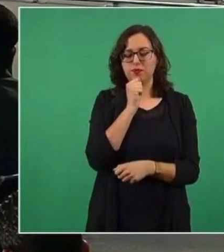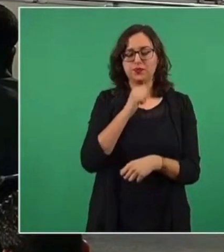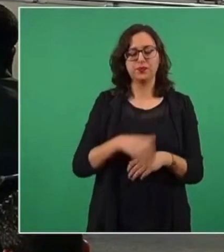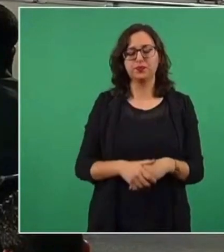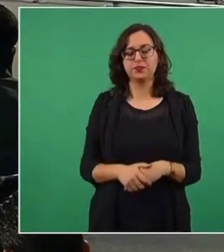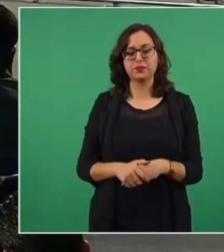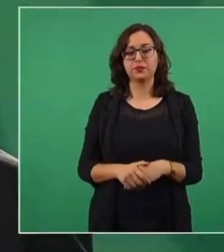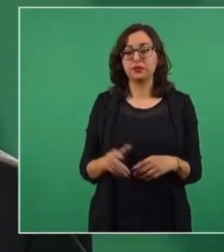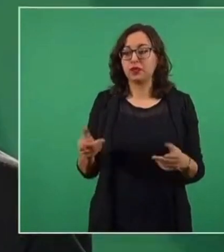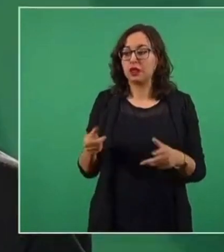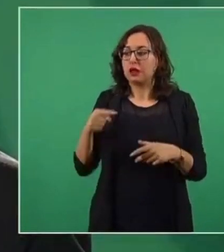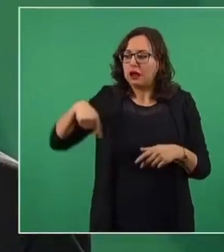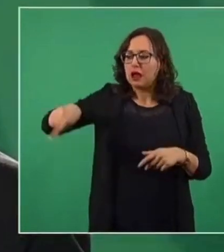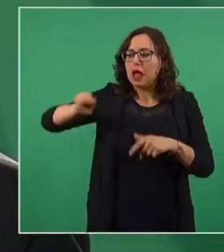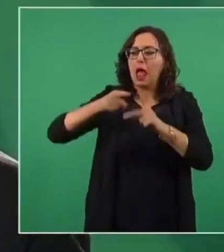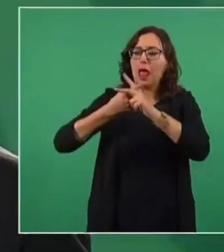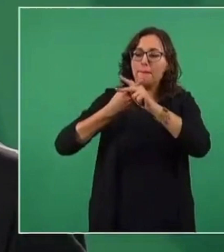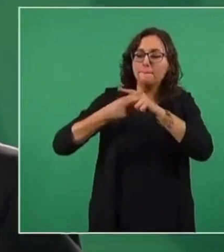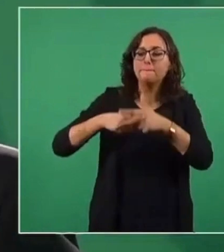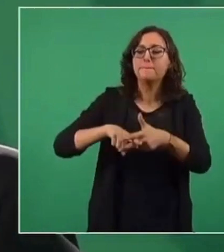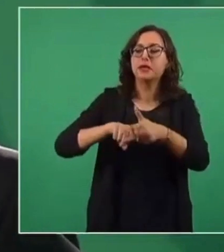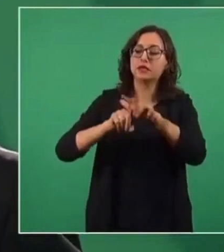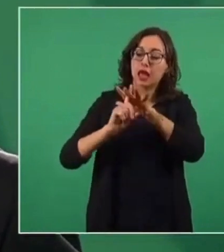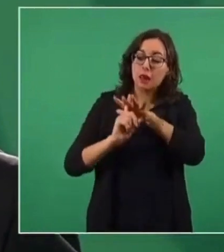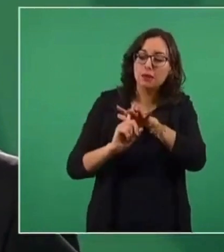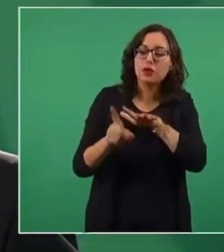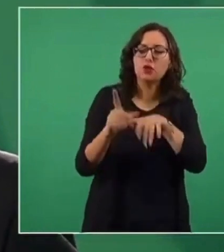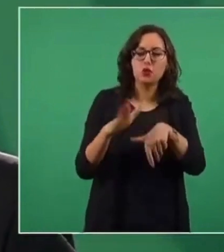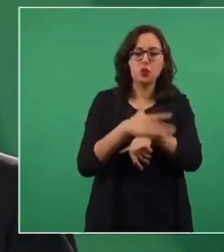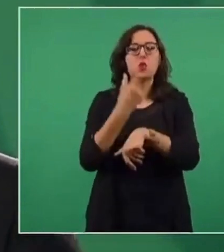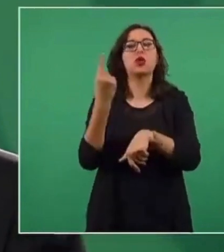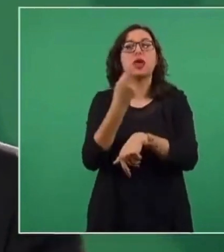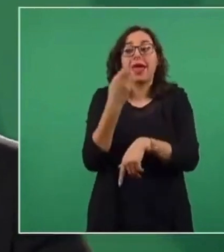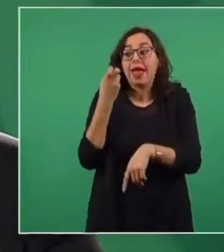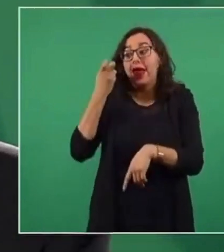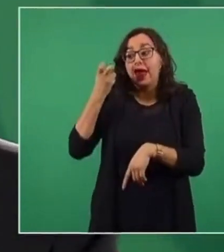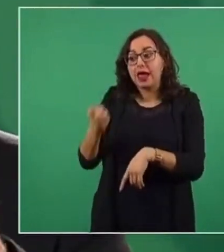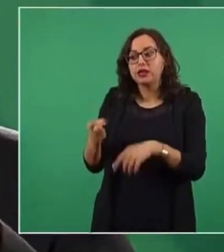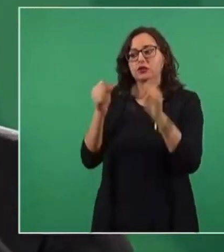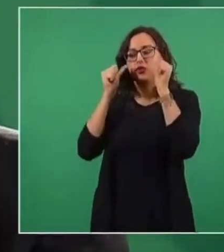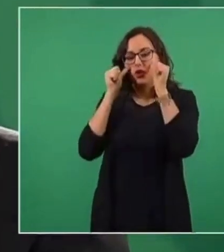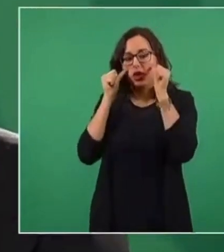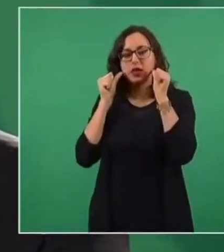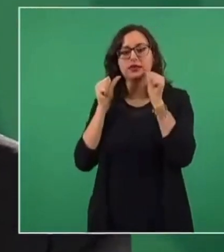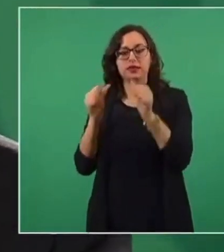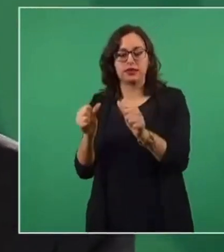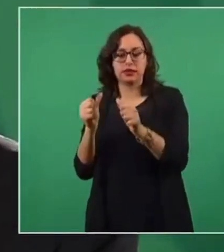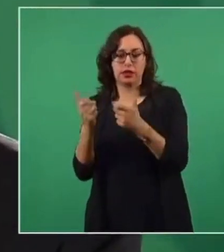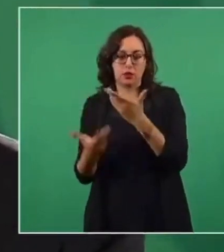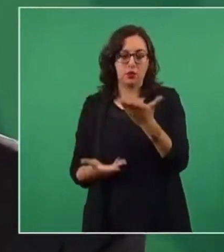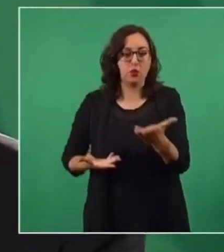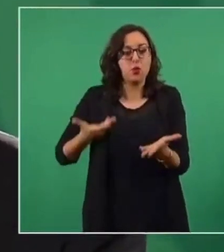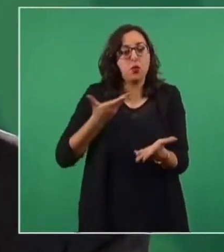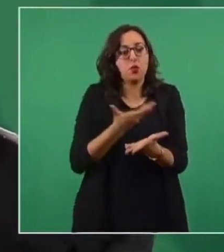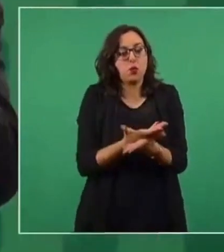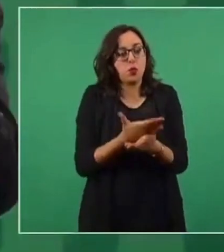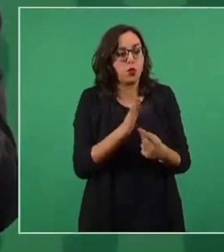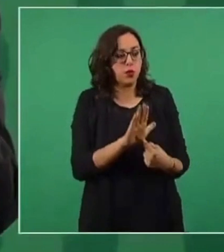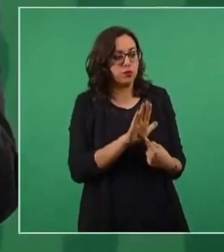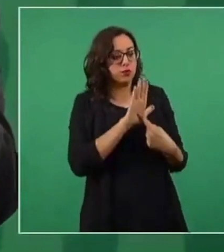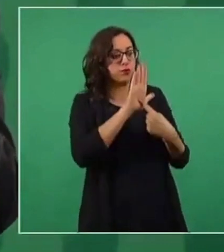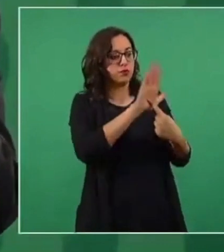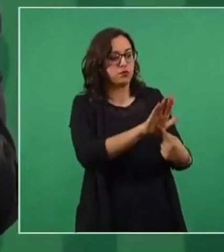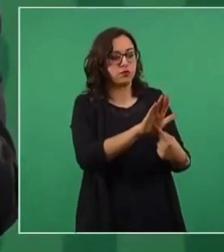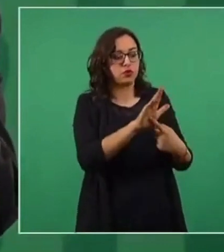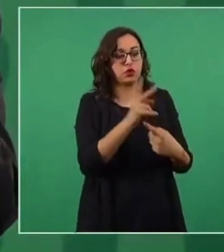hablar de operativos ni de otras cosas, no está previsto así, sino más bien compartir la propuesta del presidente de México de ampliar